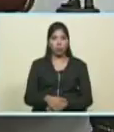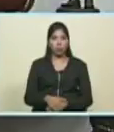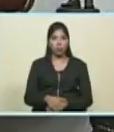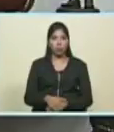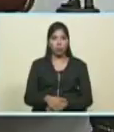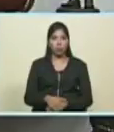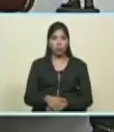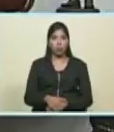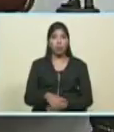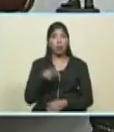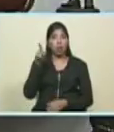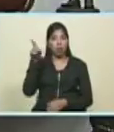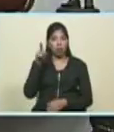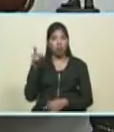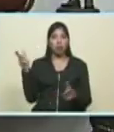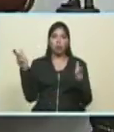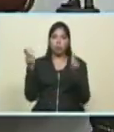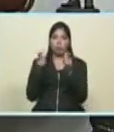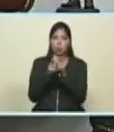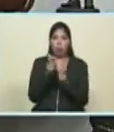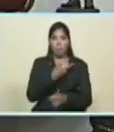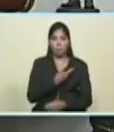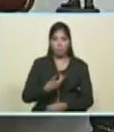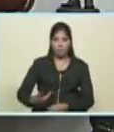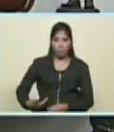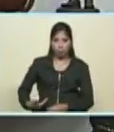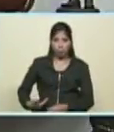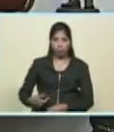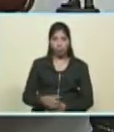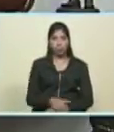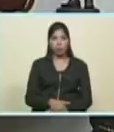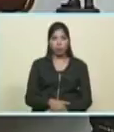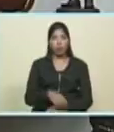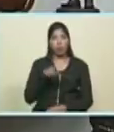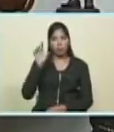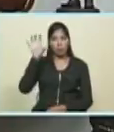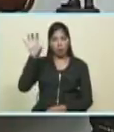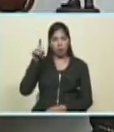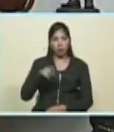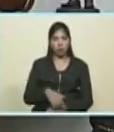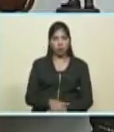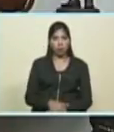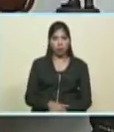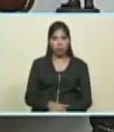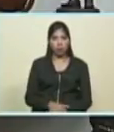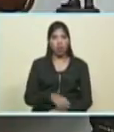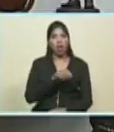ahí estuvimos con el presidente del consejo de estado de la nación argelina